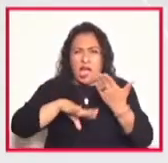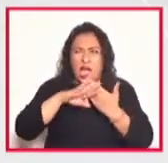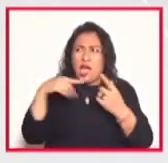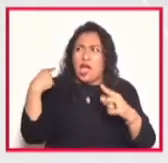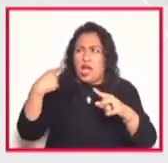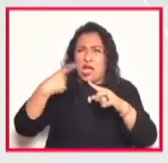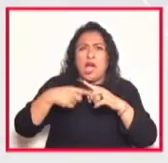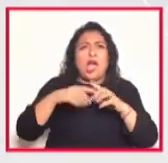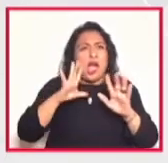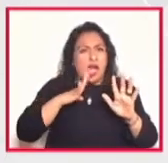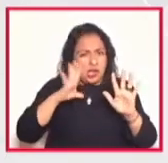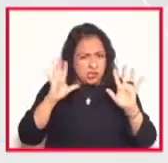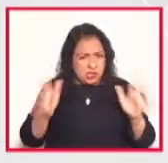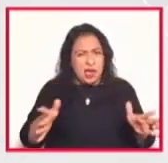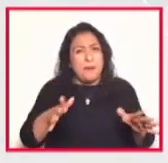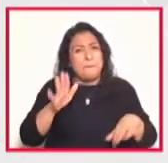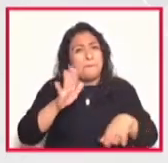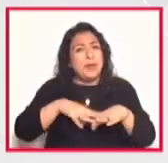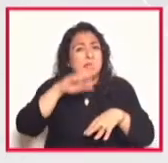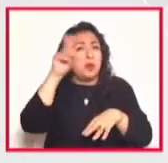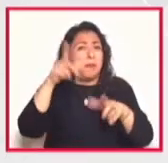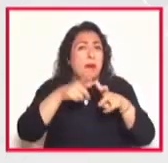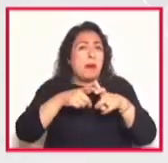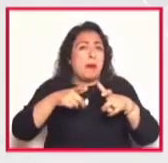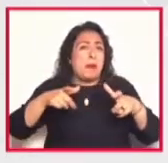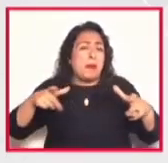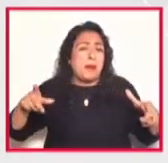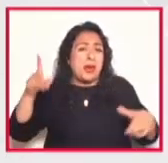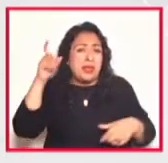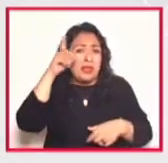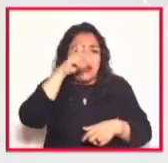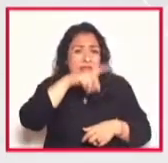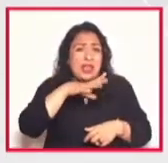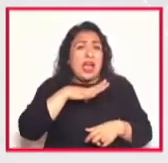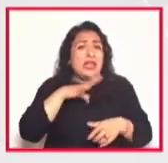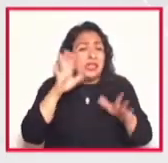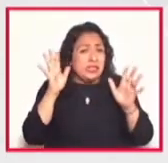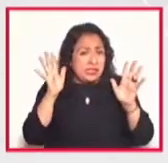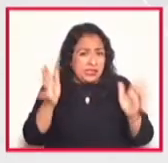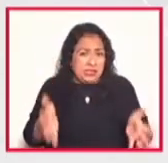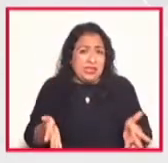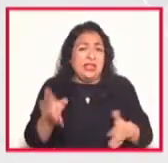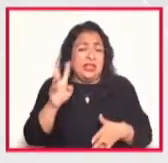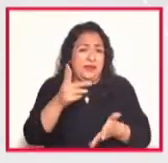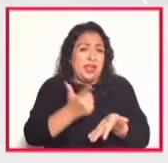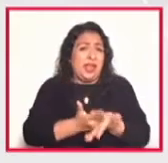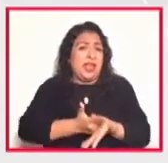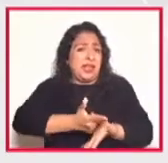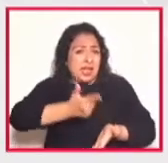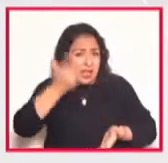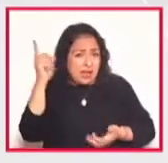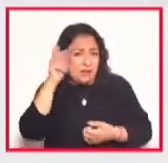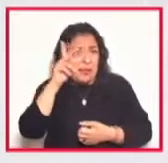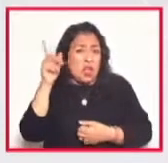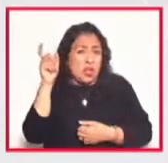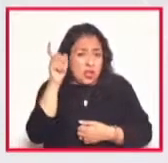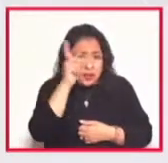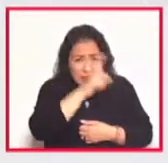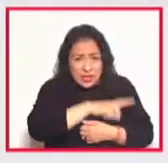incrementado y a las diferentes complejidades que ya eran como bien graves y que se han complejizado de que sean